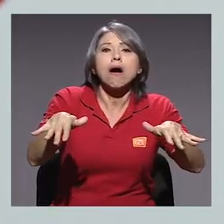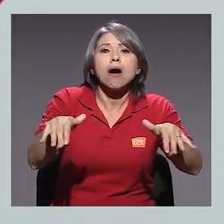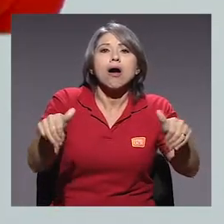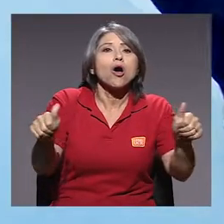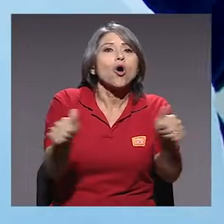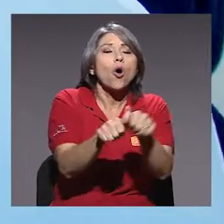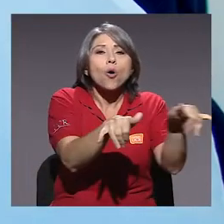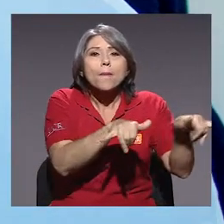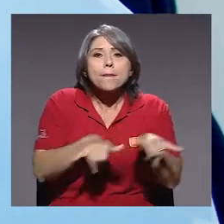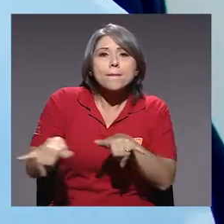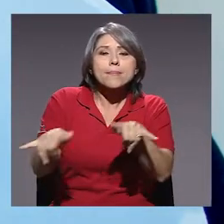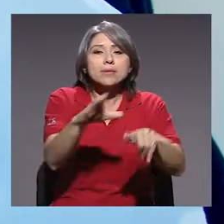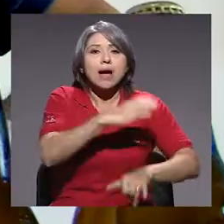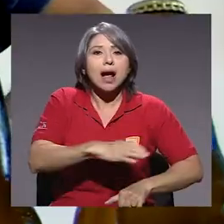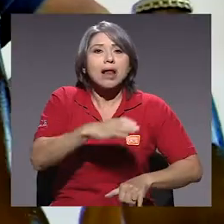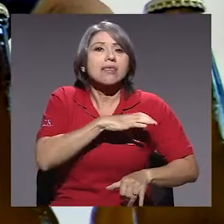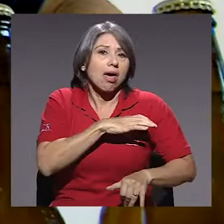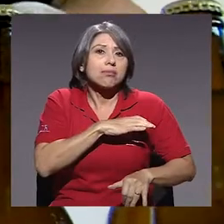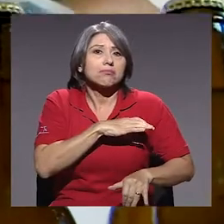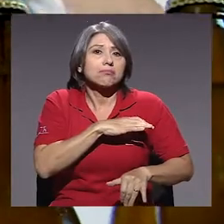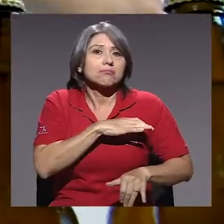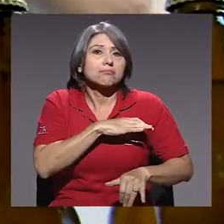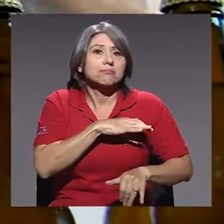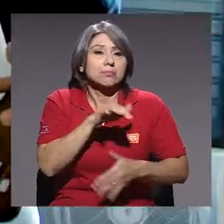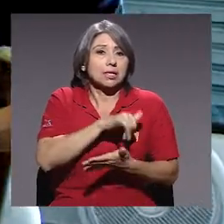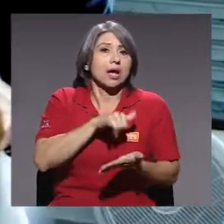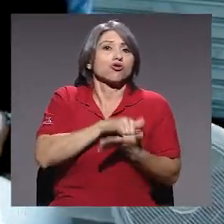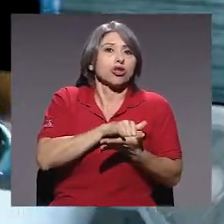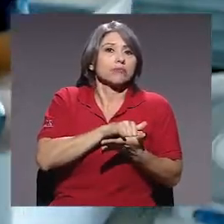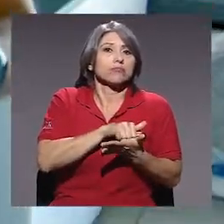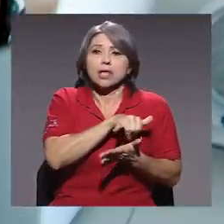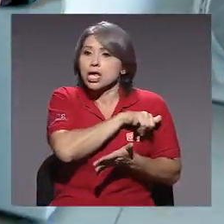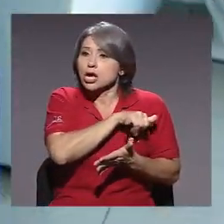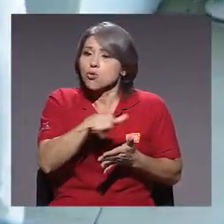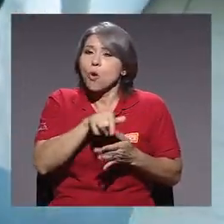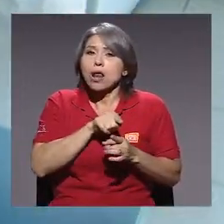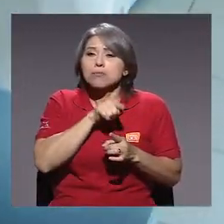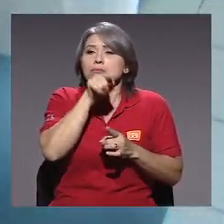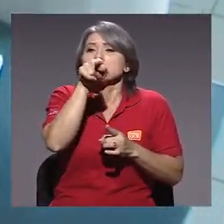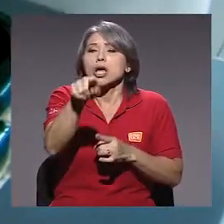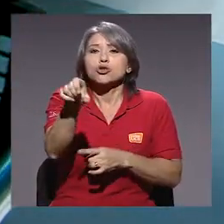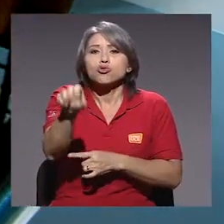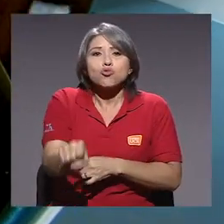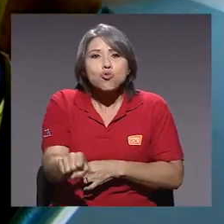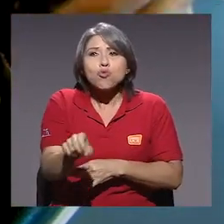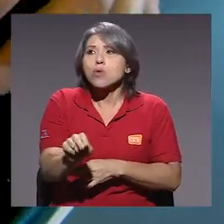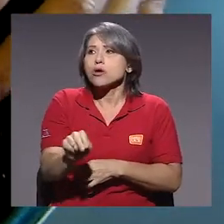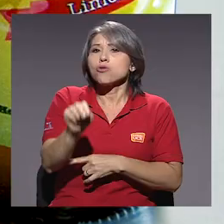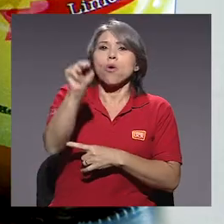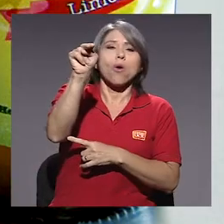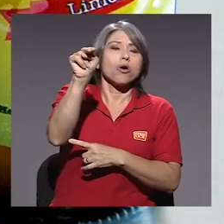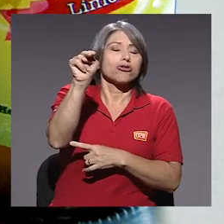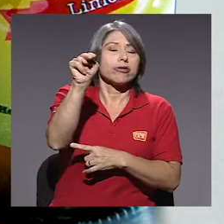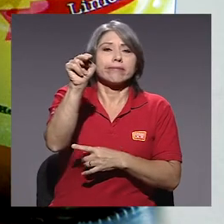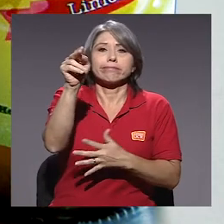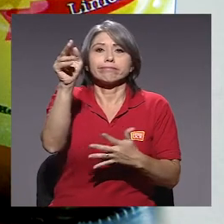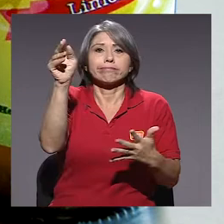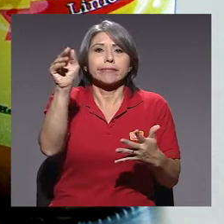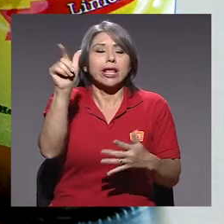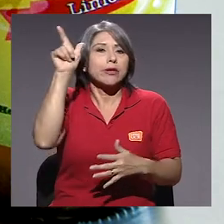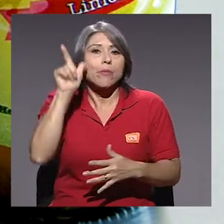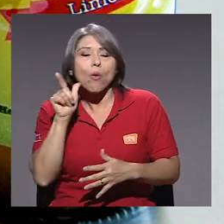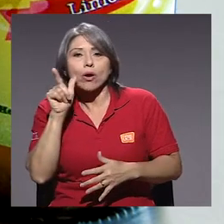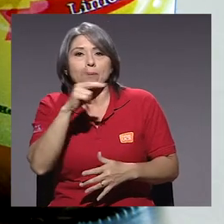con la misma calidad que se pueda obtener en San José, que se pueda obtener en la zona sur, que se pueda obtener en la zona norte,